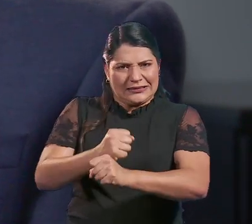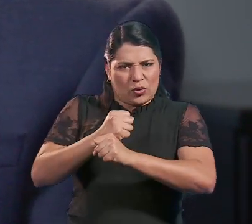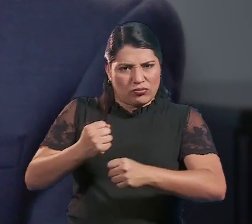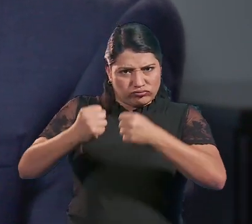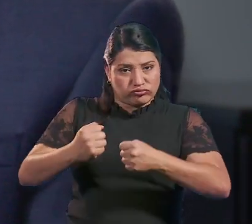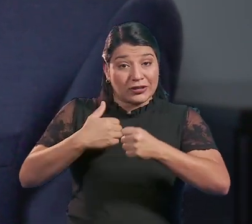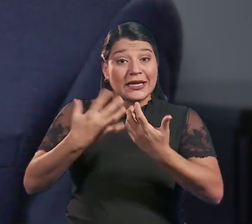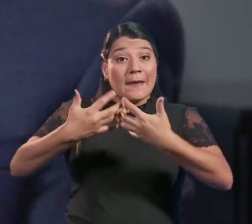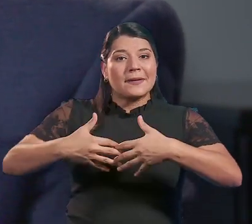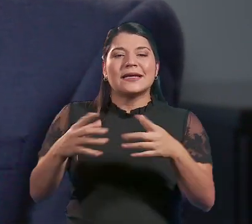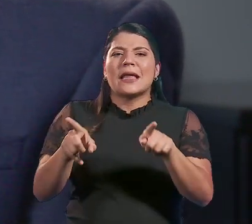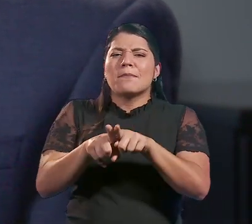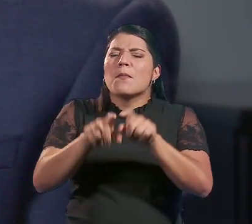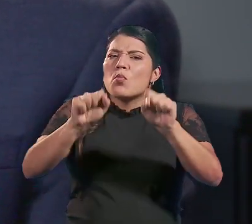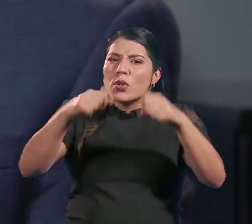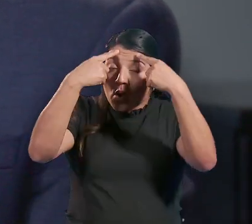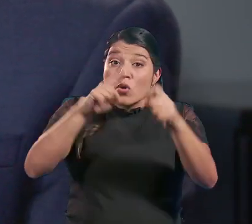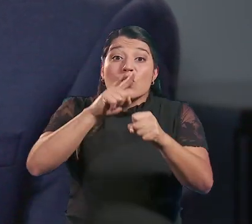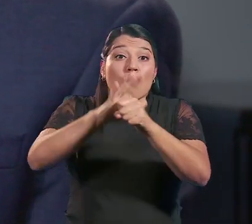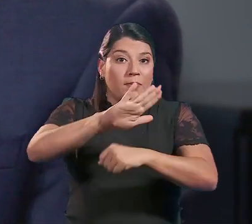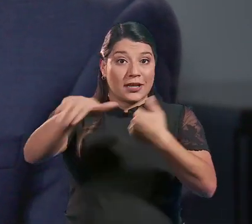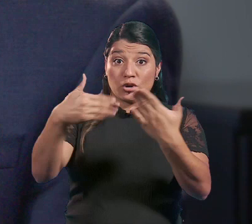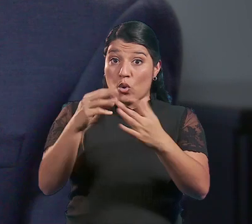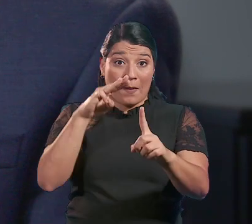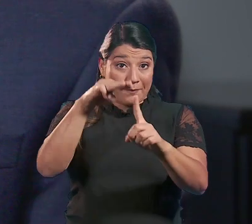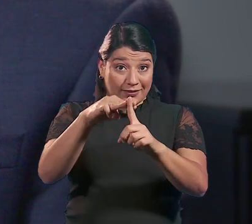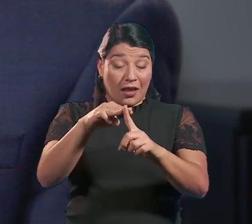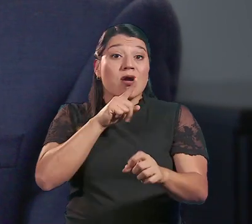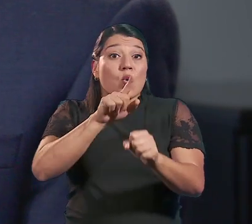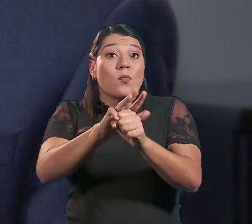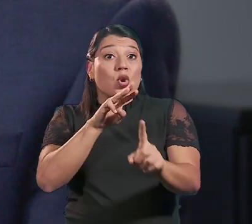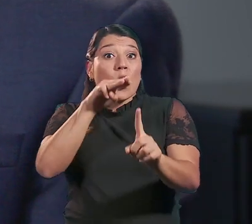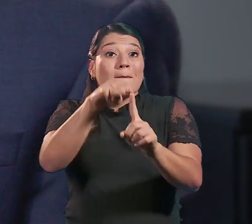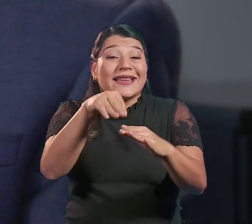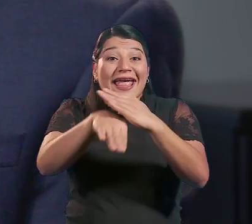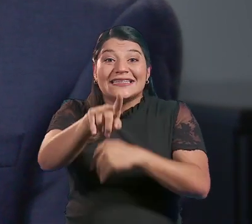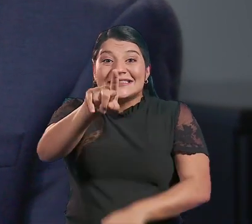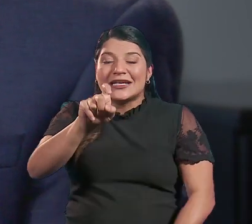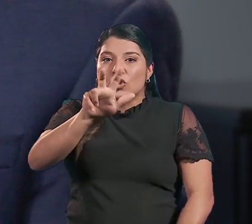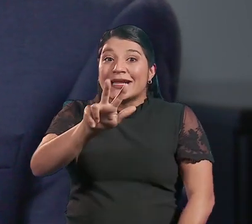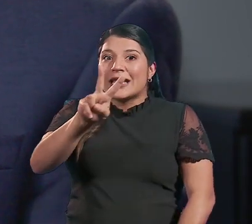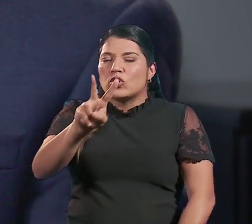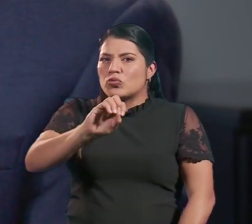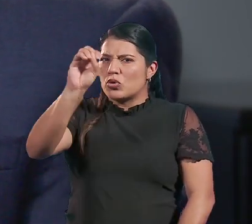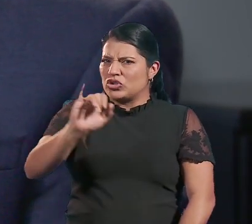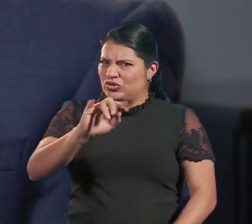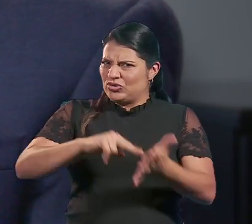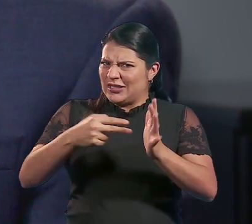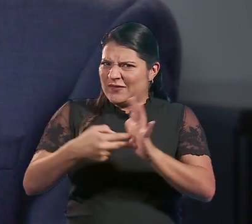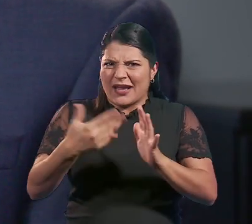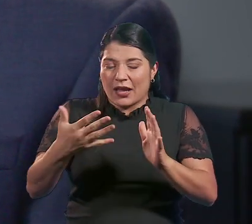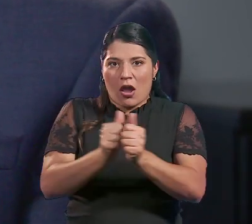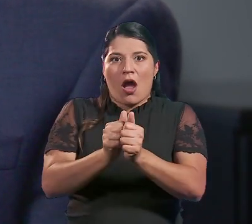empresa, también logramos el cumplimiento de todas las metas. Cumplimos la meta en un 132%. Eso quiere decir que